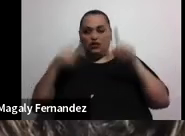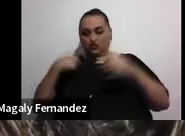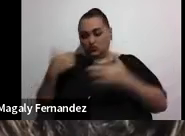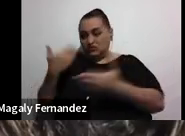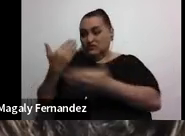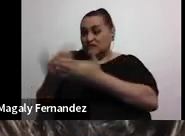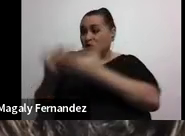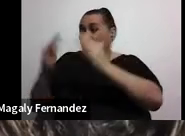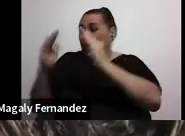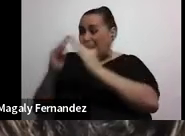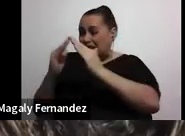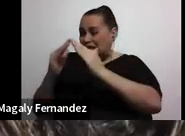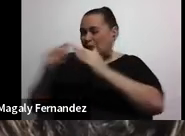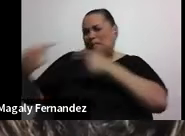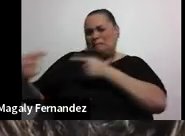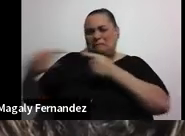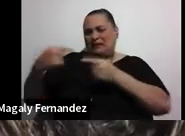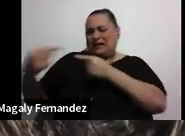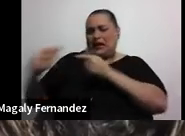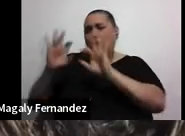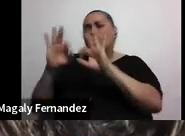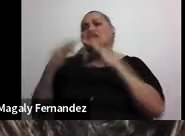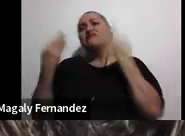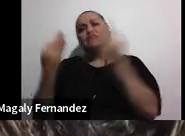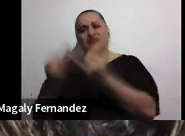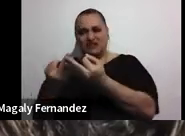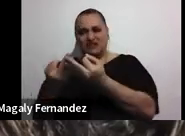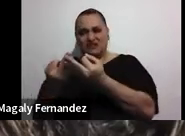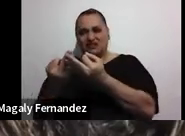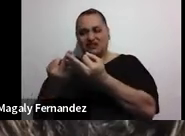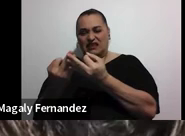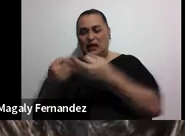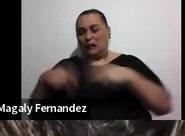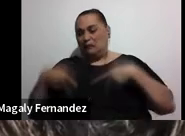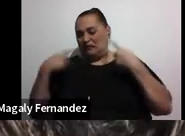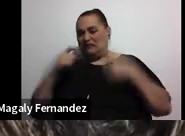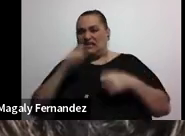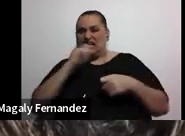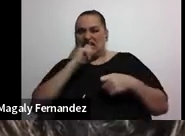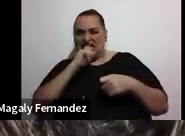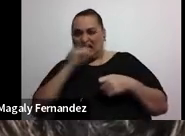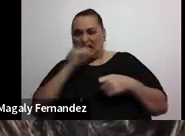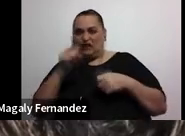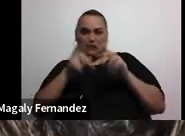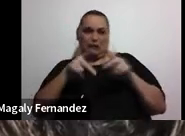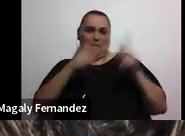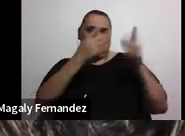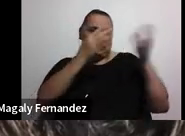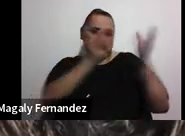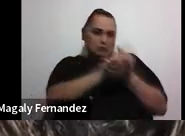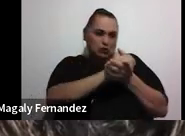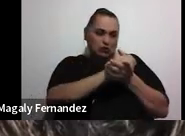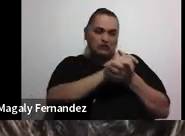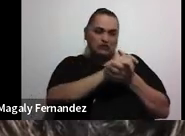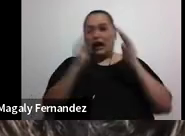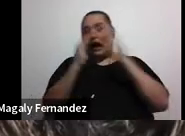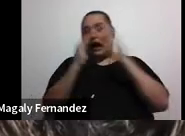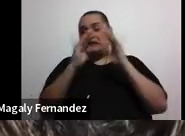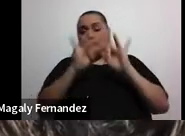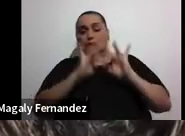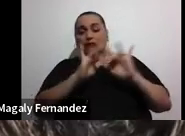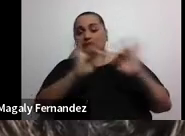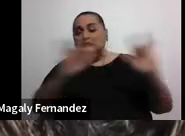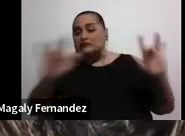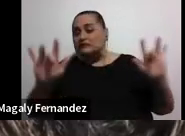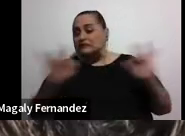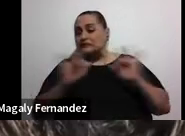y es a pelearme con la gente que quiero, es a vivir celos de mi pareja, puedes llegar a una casa vacía donde no tengo a